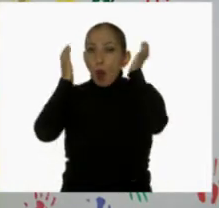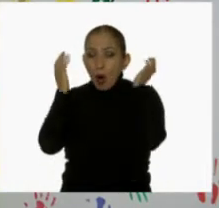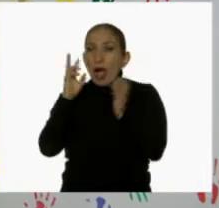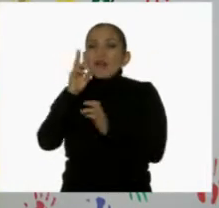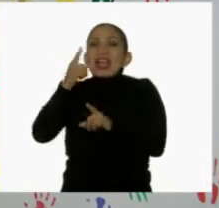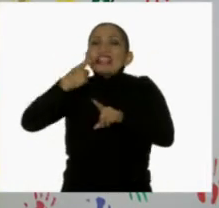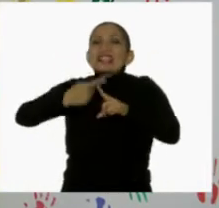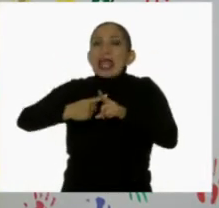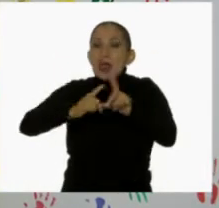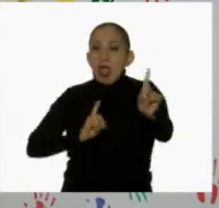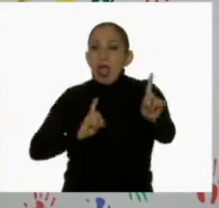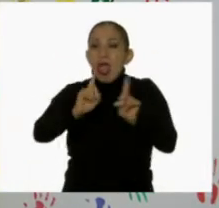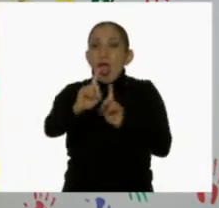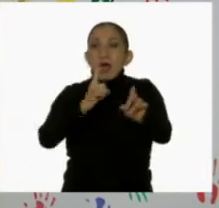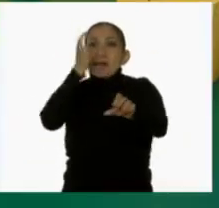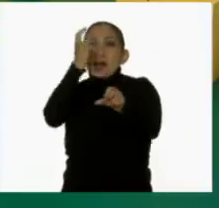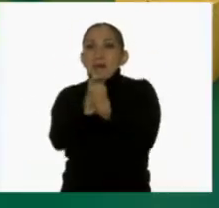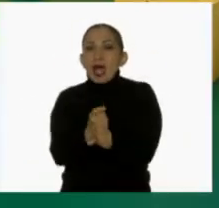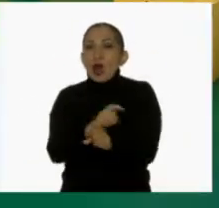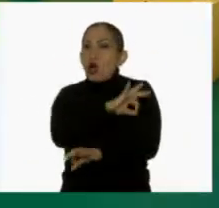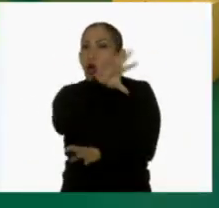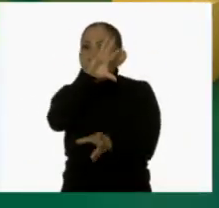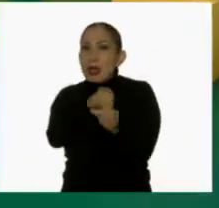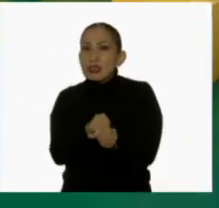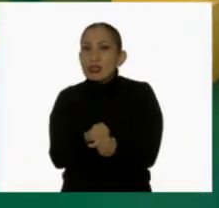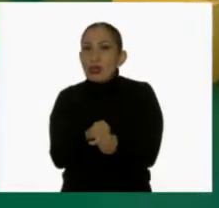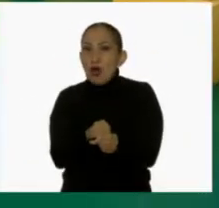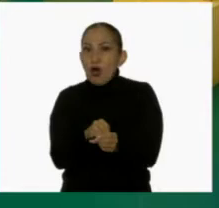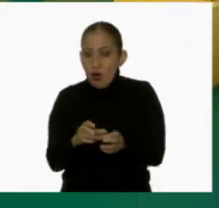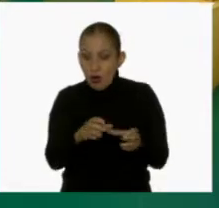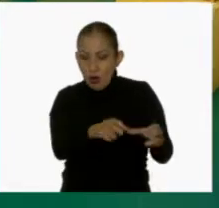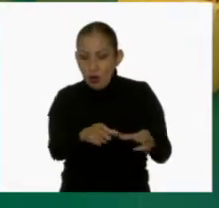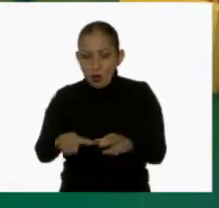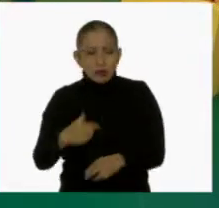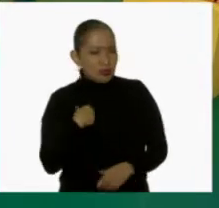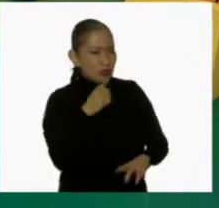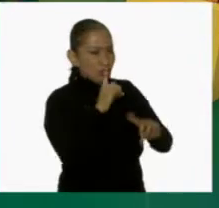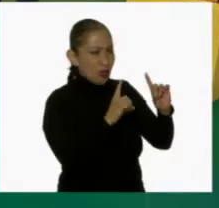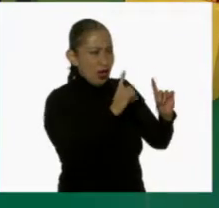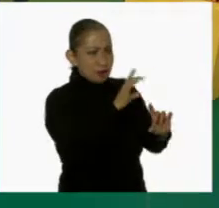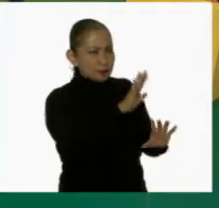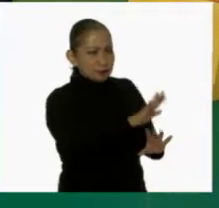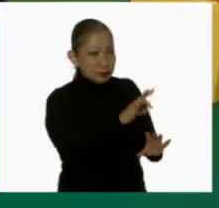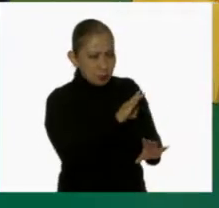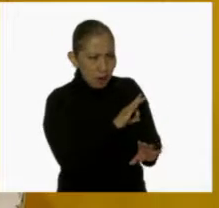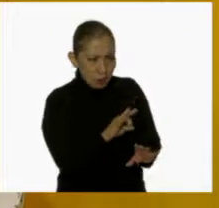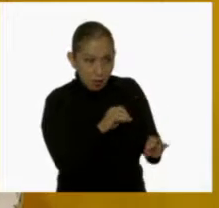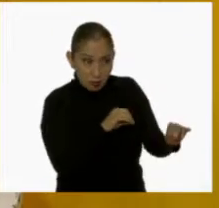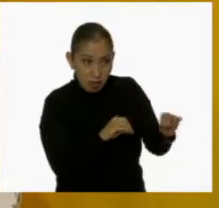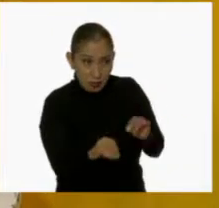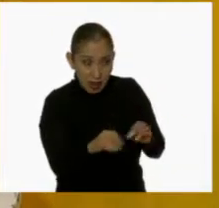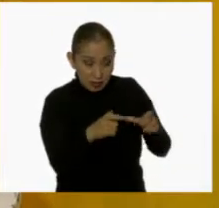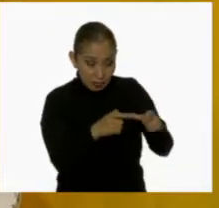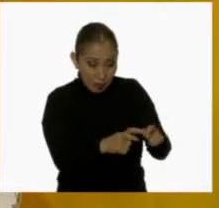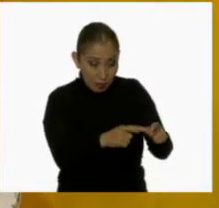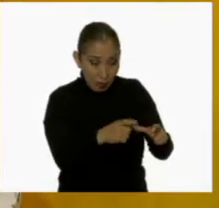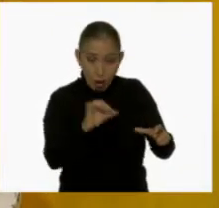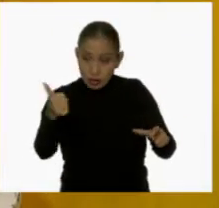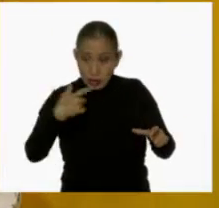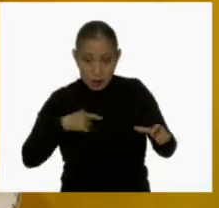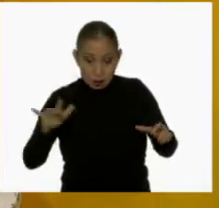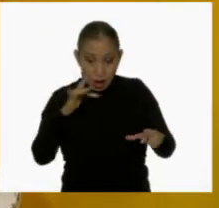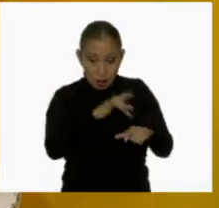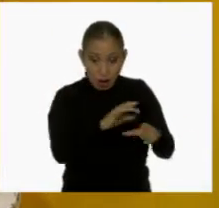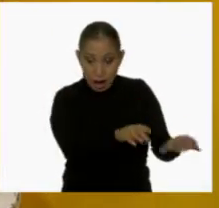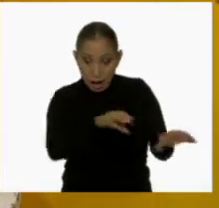a ver quién va y regresa primero a dejar todas sus fichas. Y tengo una duda, maestro Gustavo. Dime. ¿Puedo mover las tapas del otro jugador?